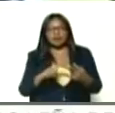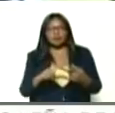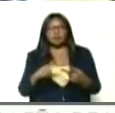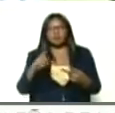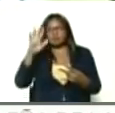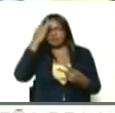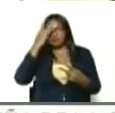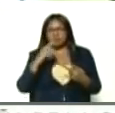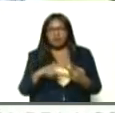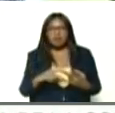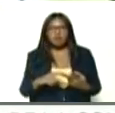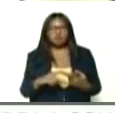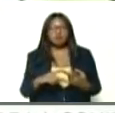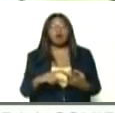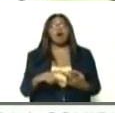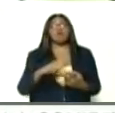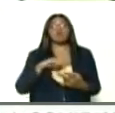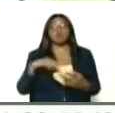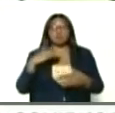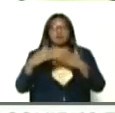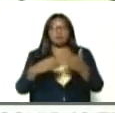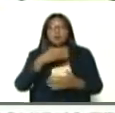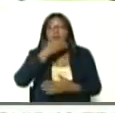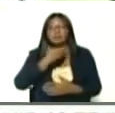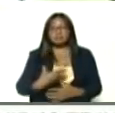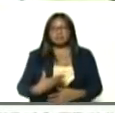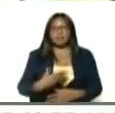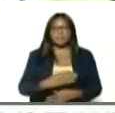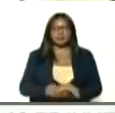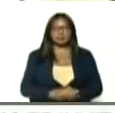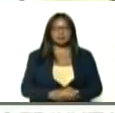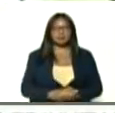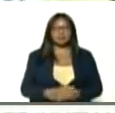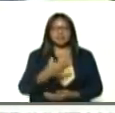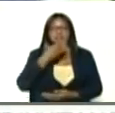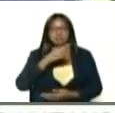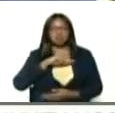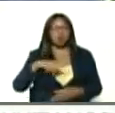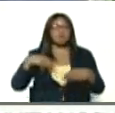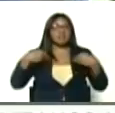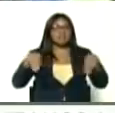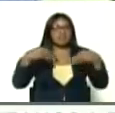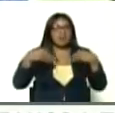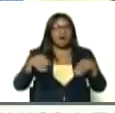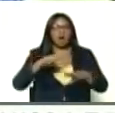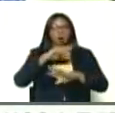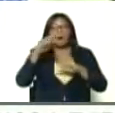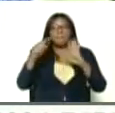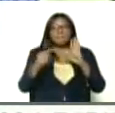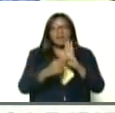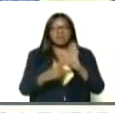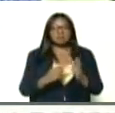febrero, bueno, veníamos de las navidades, que dimos flexibilización, el mes completo,